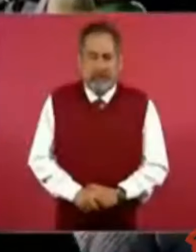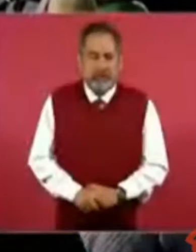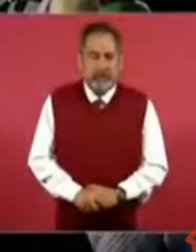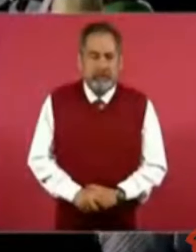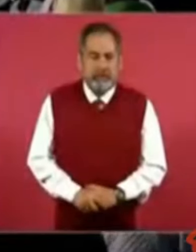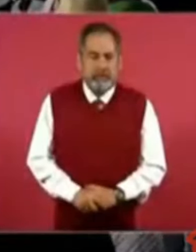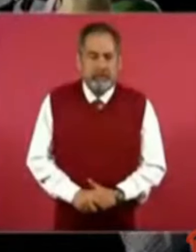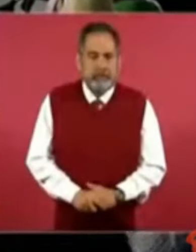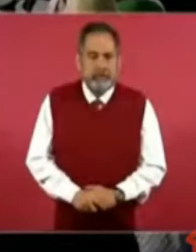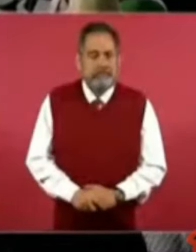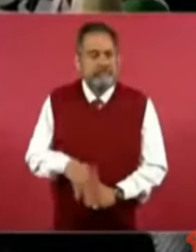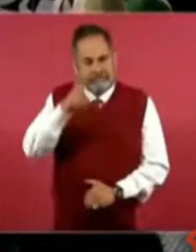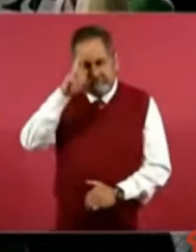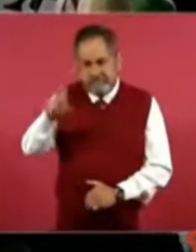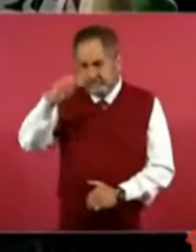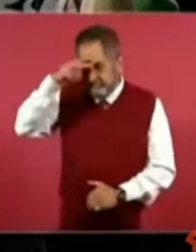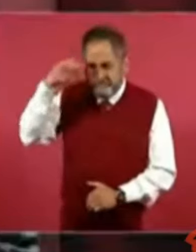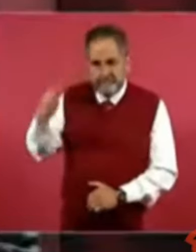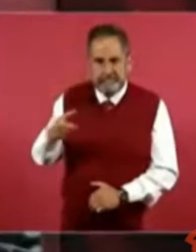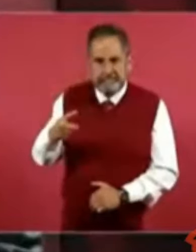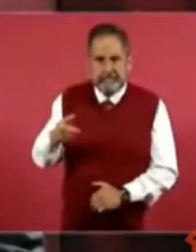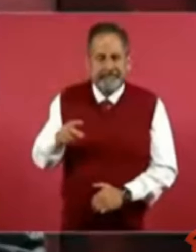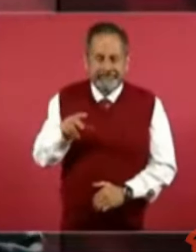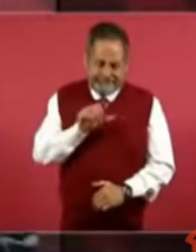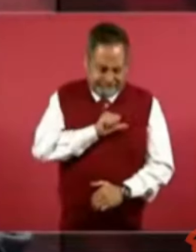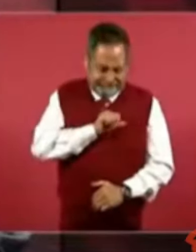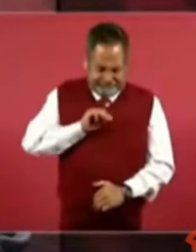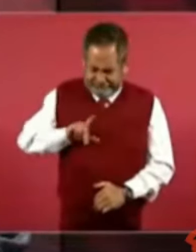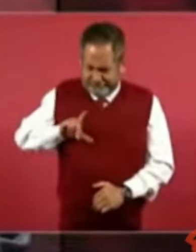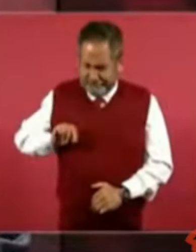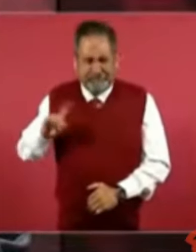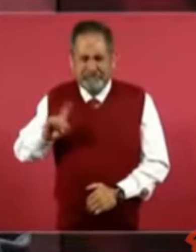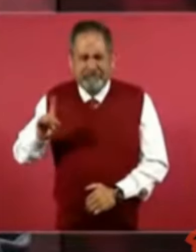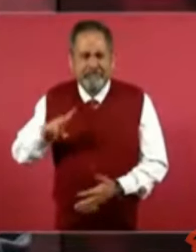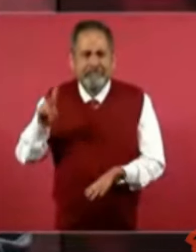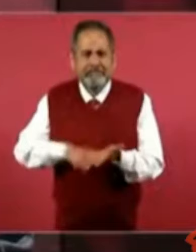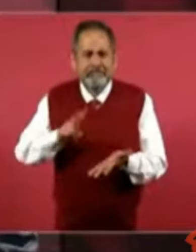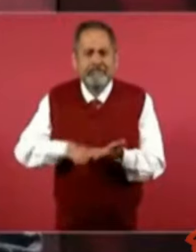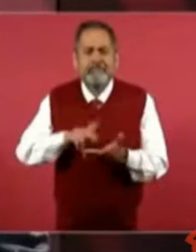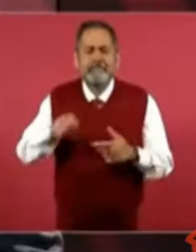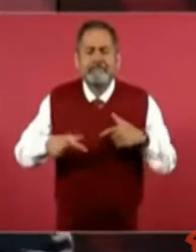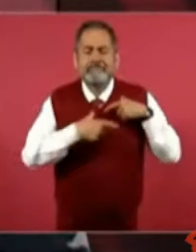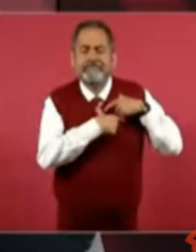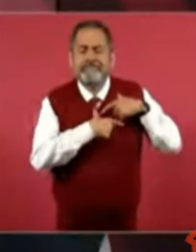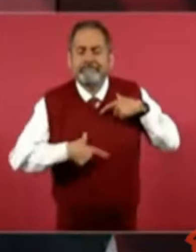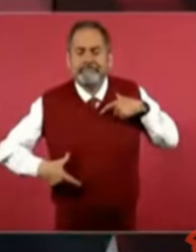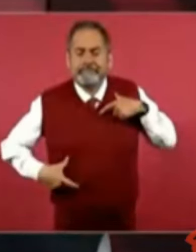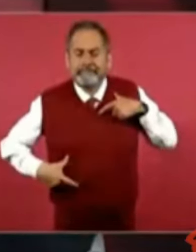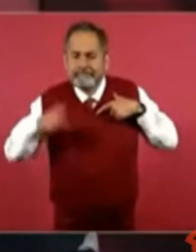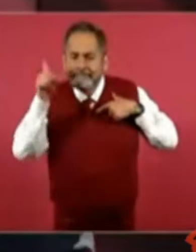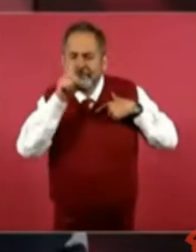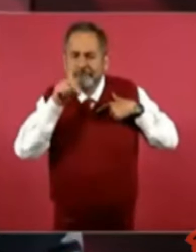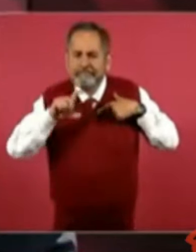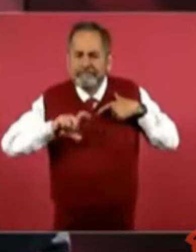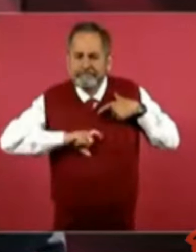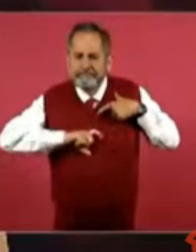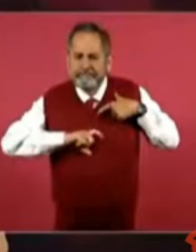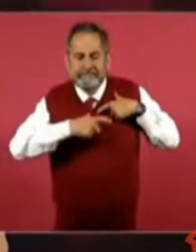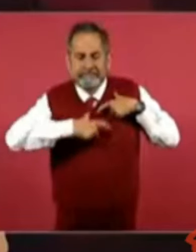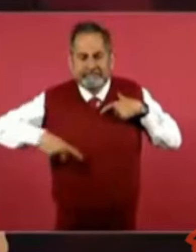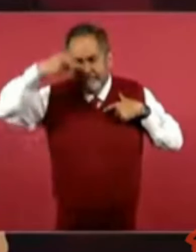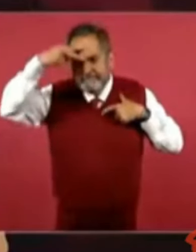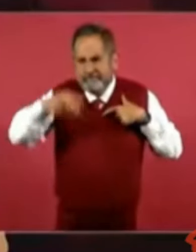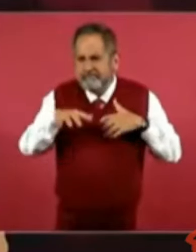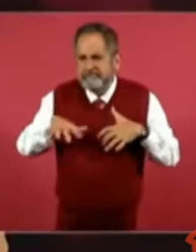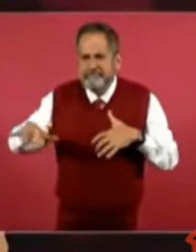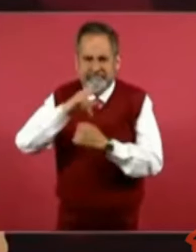es la investidura presidencial. Este es un gran pueblo y es